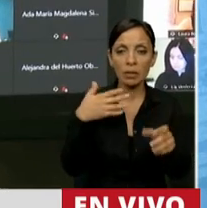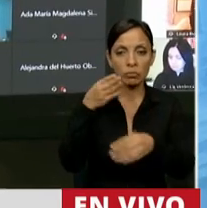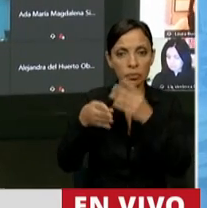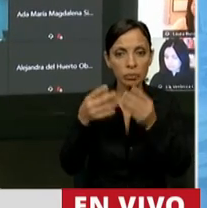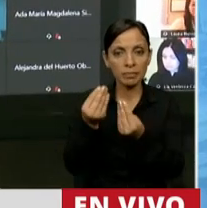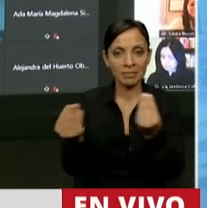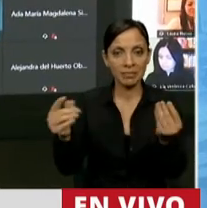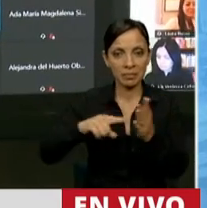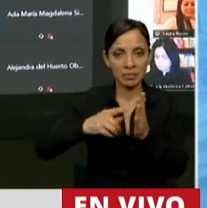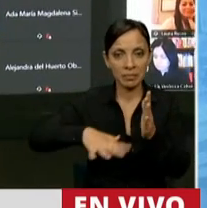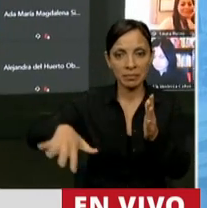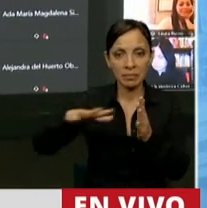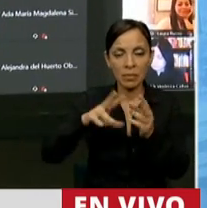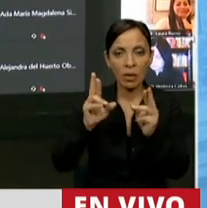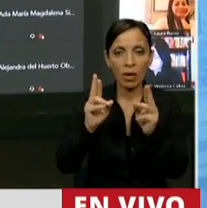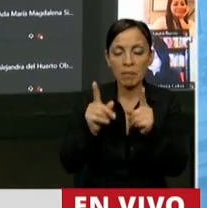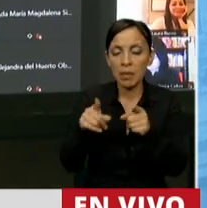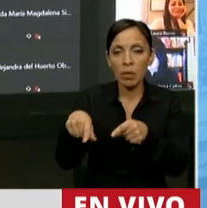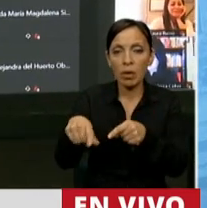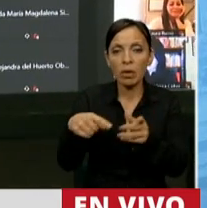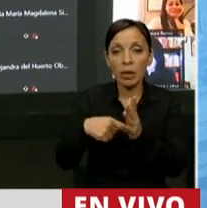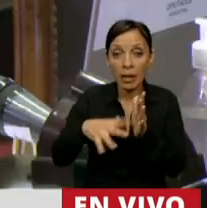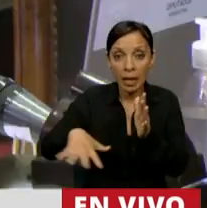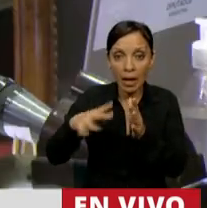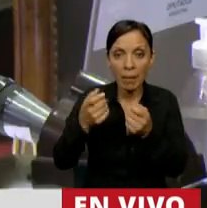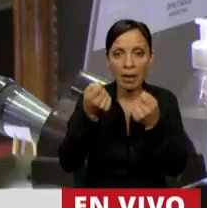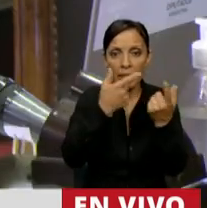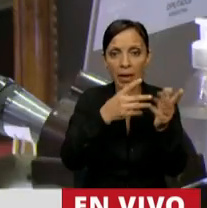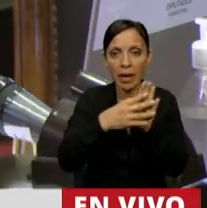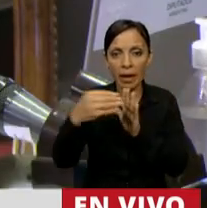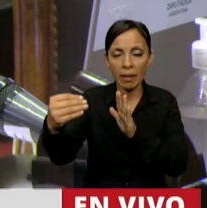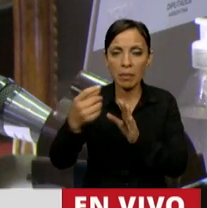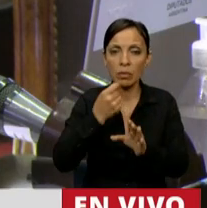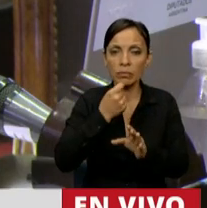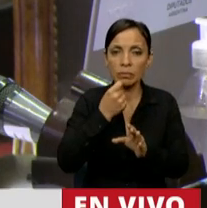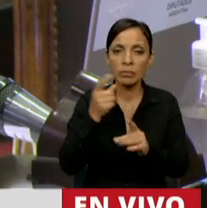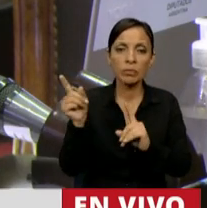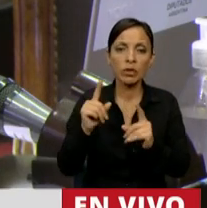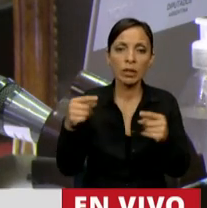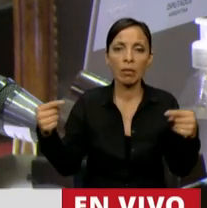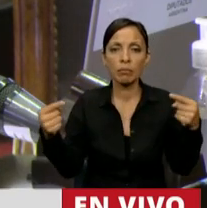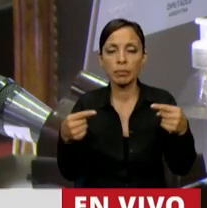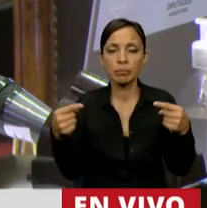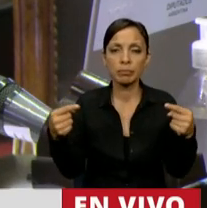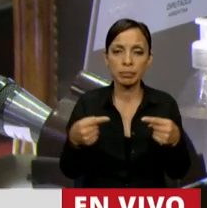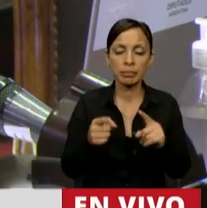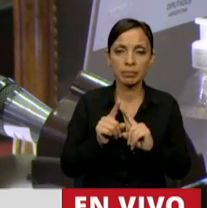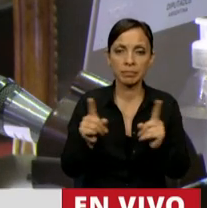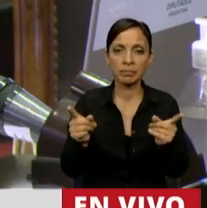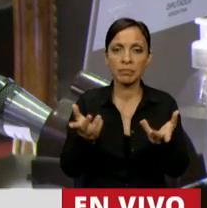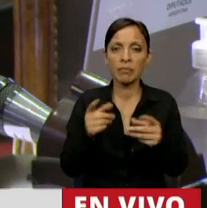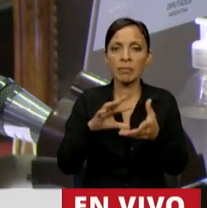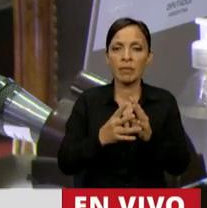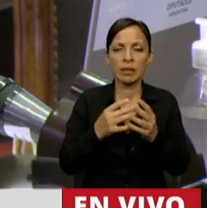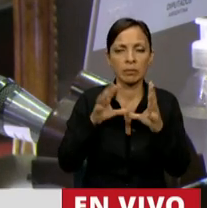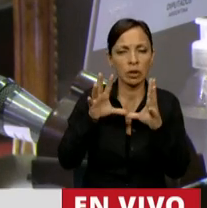y ojalá esta ciudad pueda seguir siendo ese faro que ilumine a muchos, que sea un ejemplo, que no existe esta dicotomía que nos proponen ustedes. Este